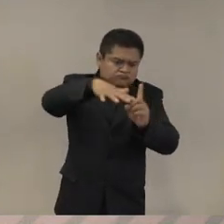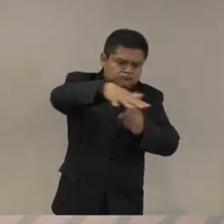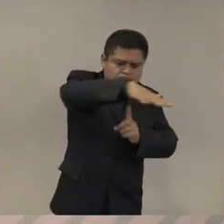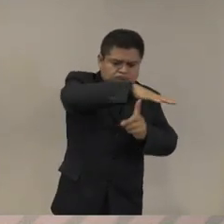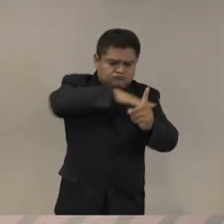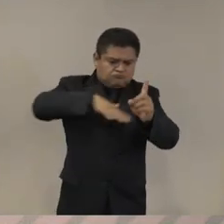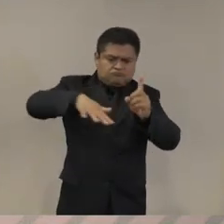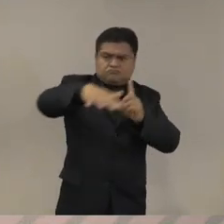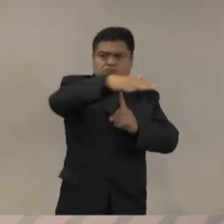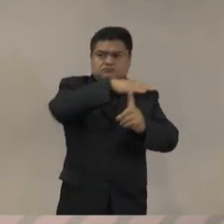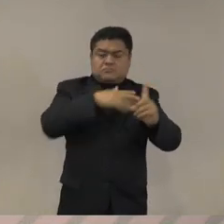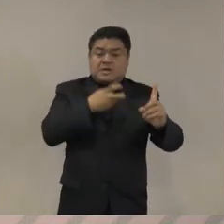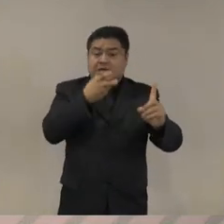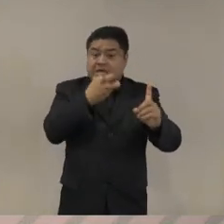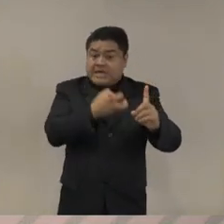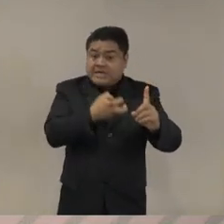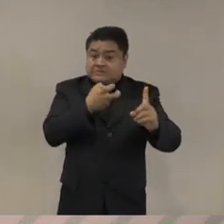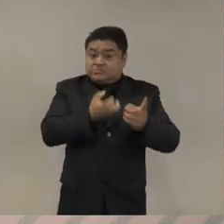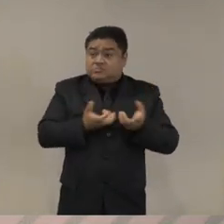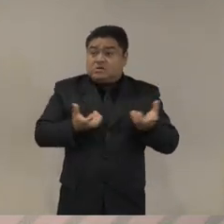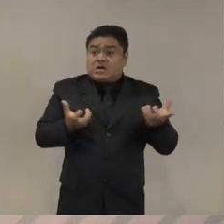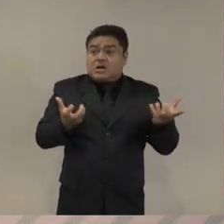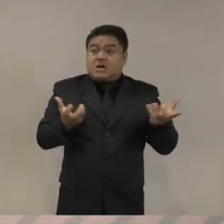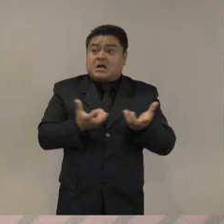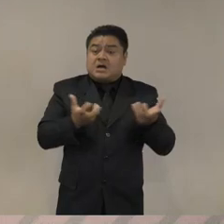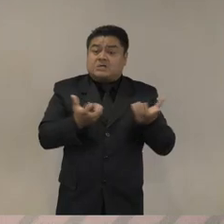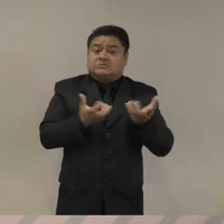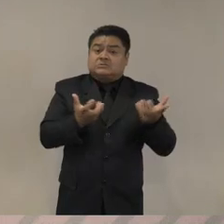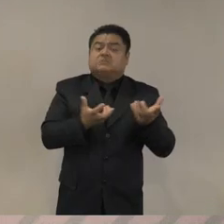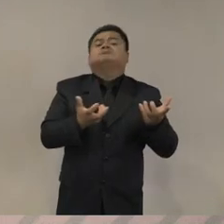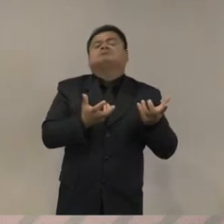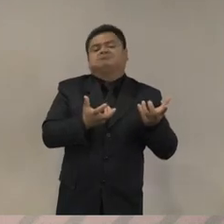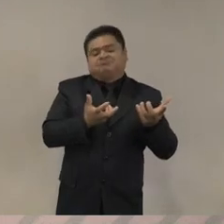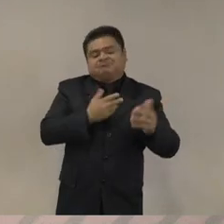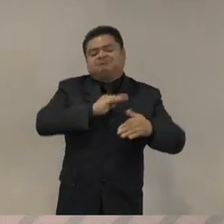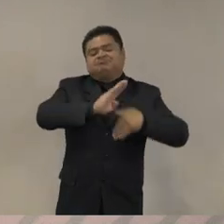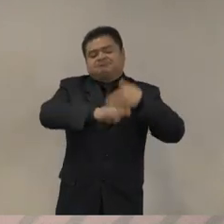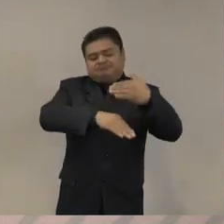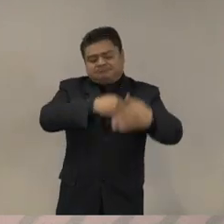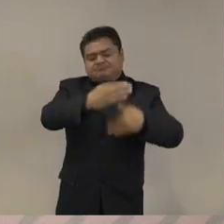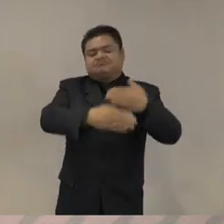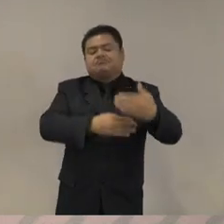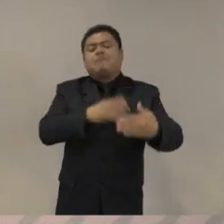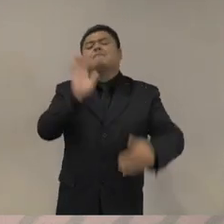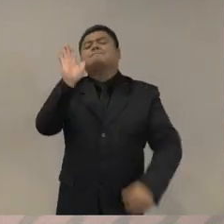parece ser que nos dan alguna posibilidad para trabajar